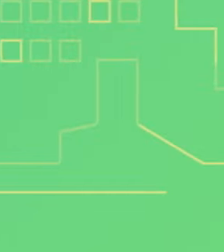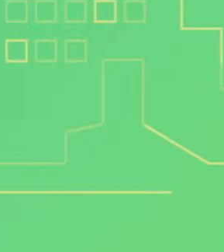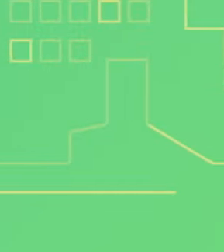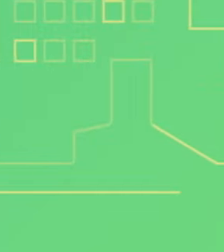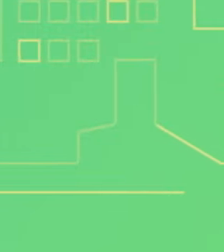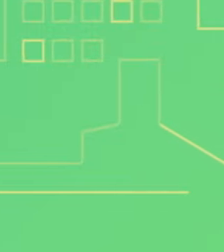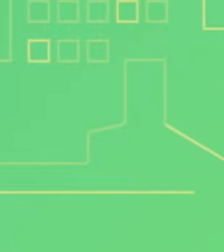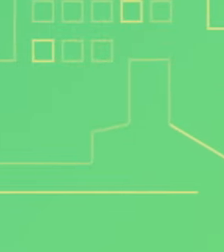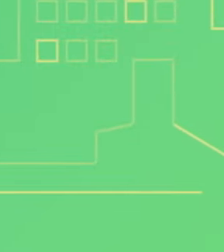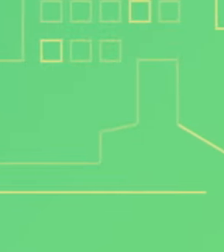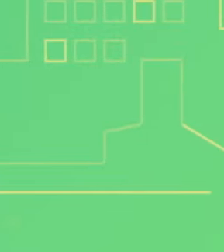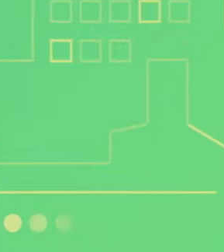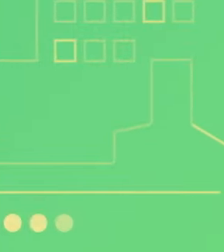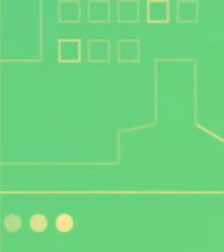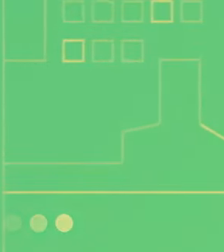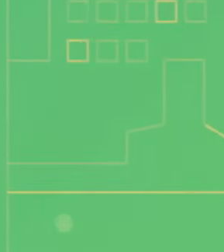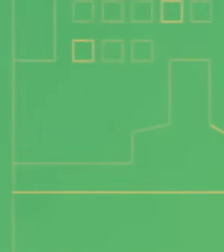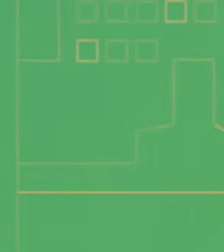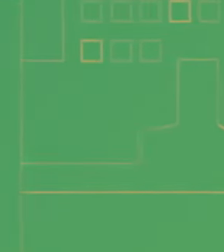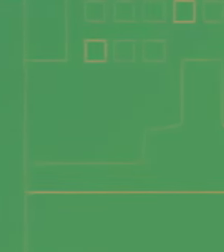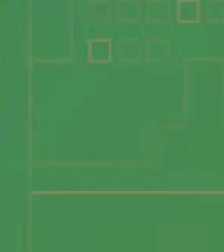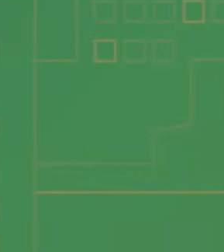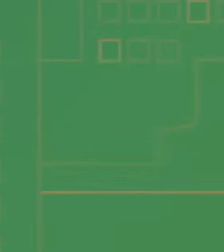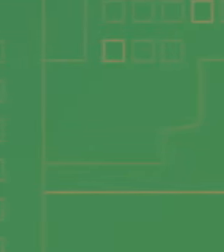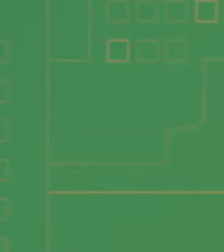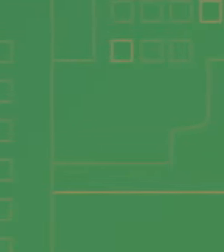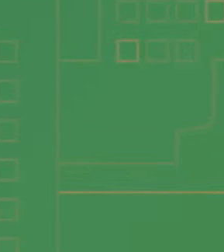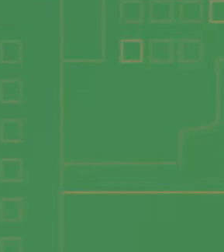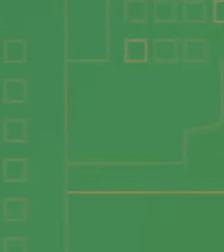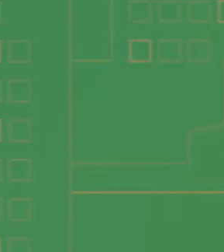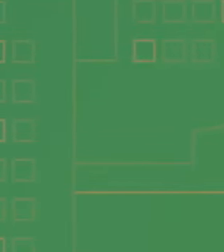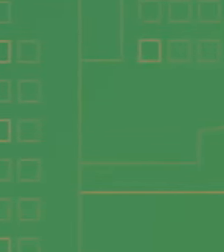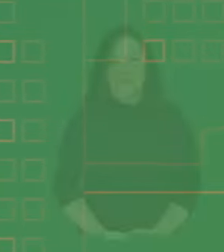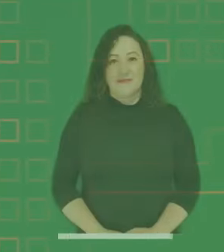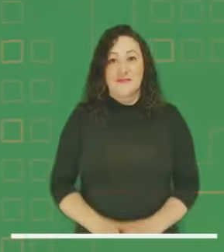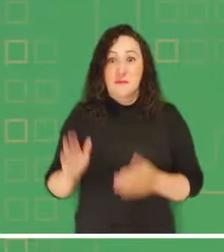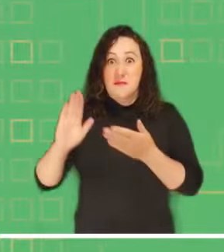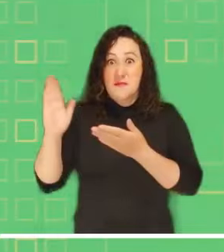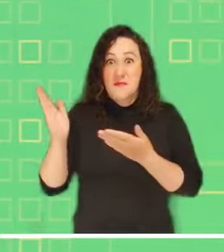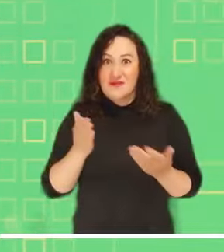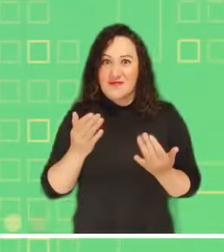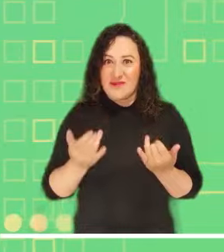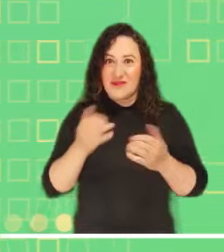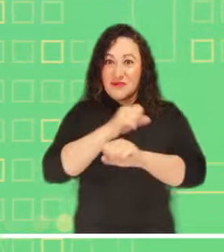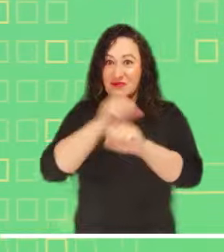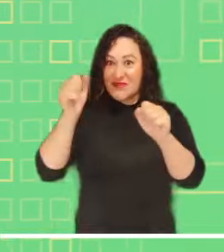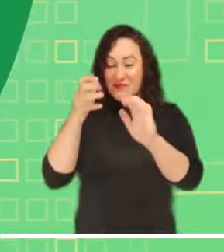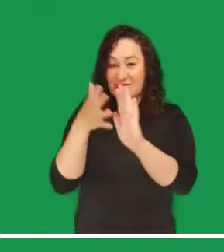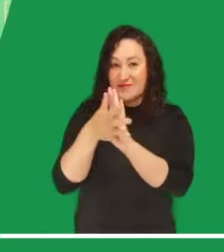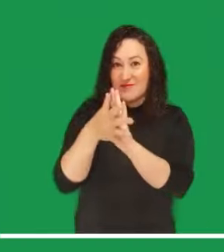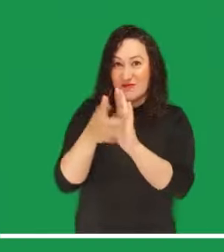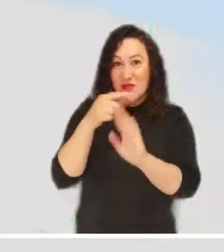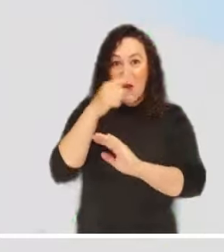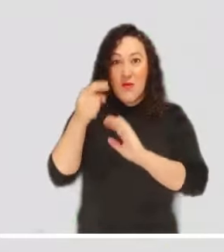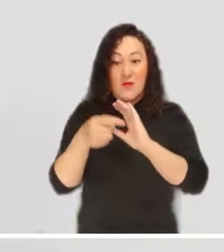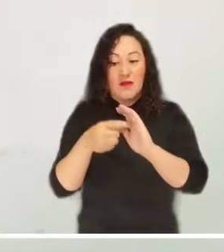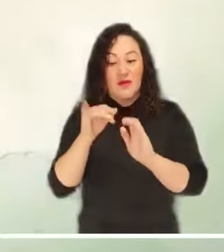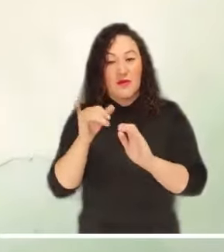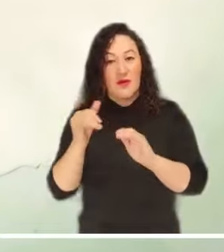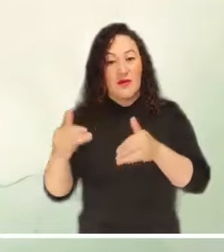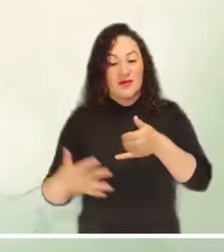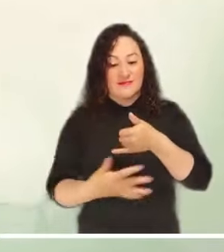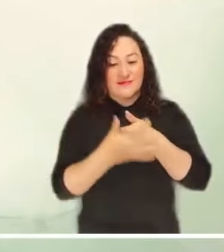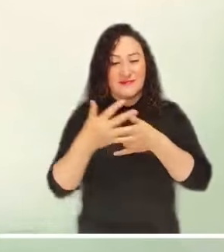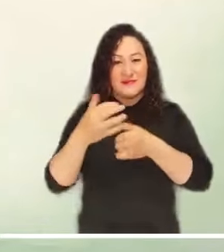Les damos la bienvenida al resumen meteorológico para la mañana de hoy jueves en Colombia. La presencia